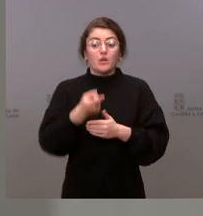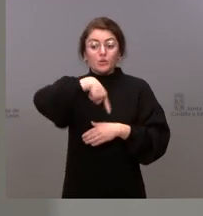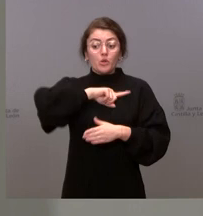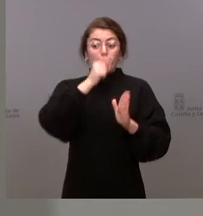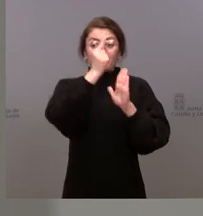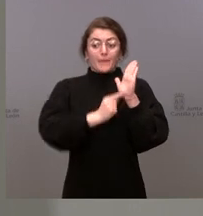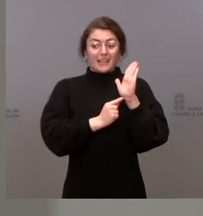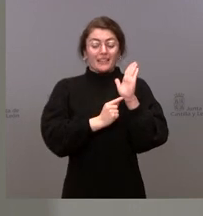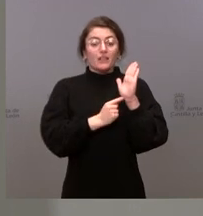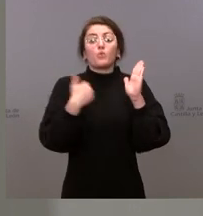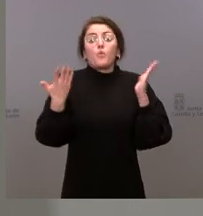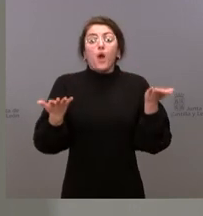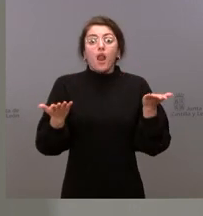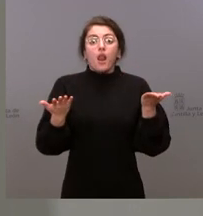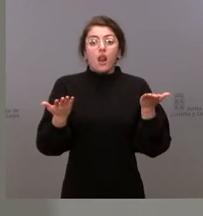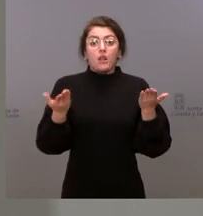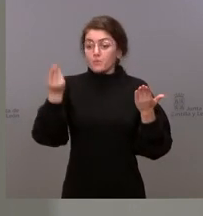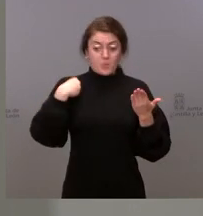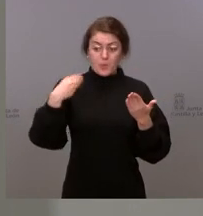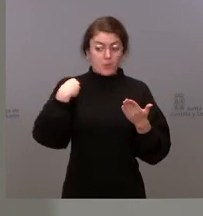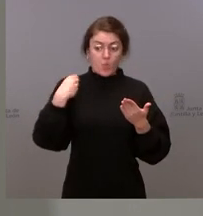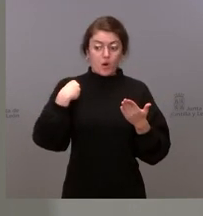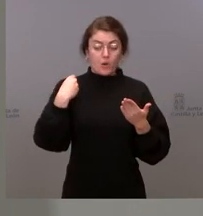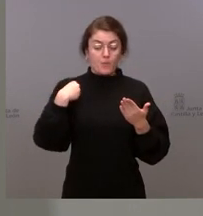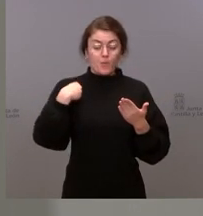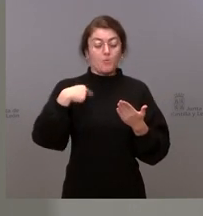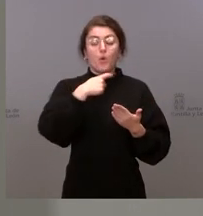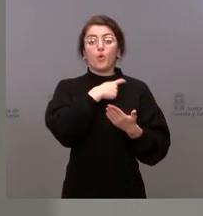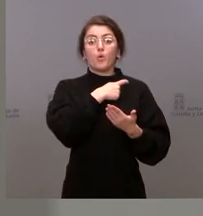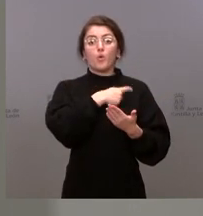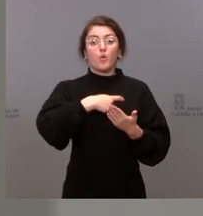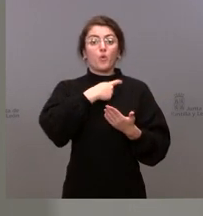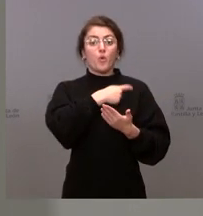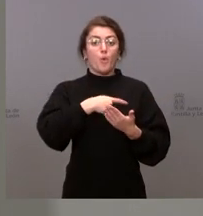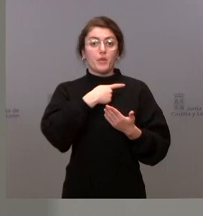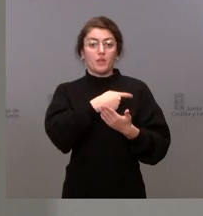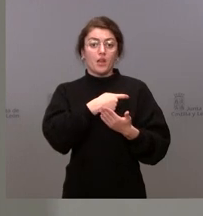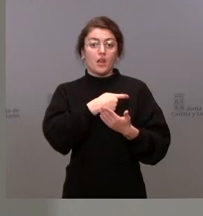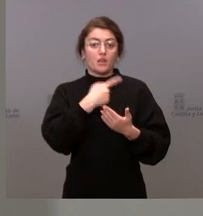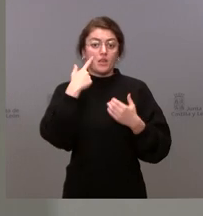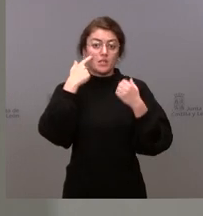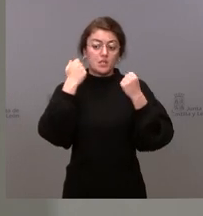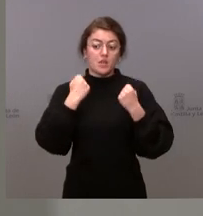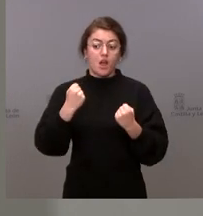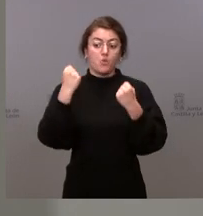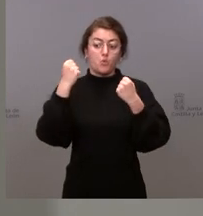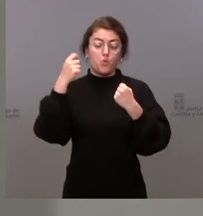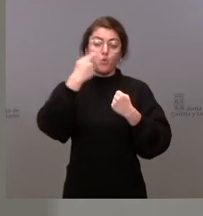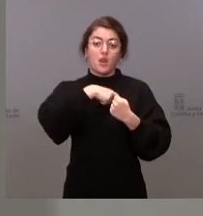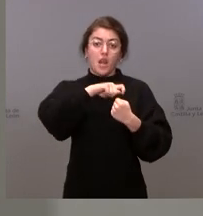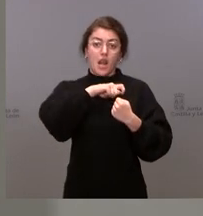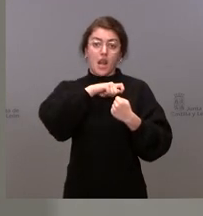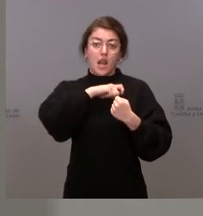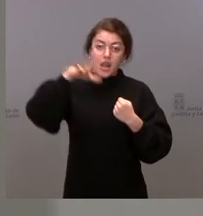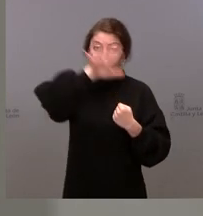acuerdo, en principio, al Comité de Salud Nacional que se reúne esta mañana y que